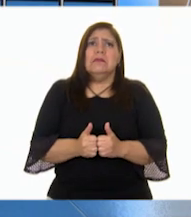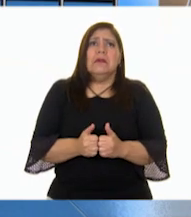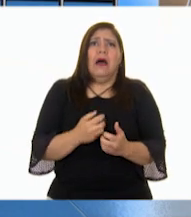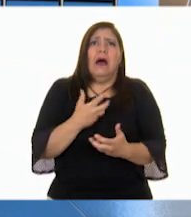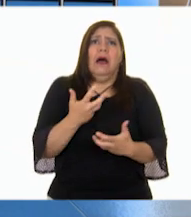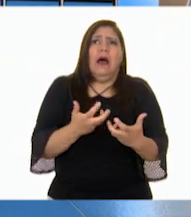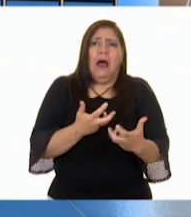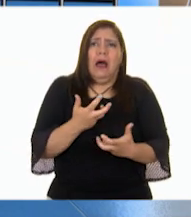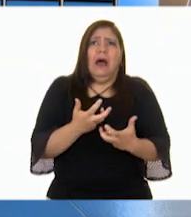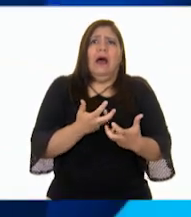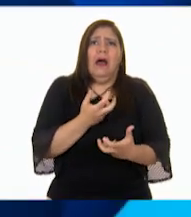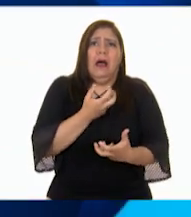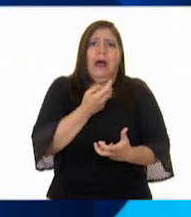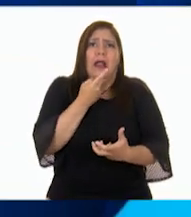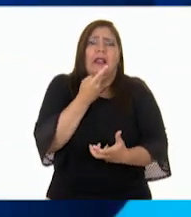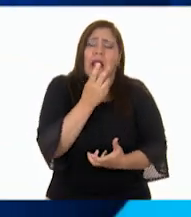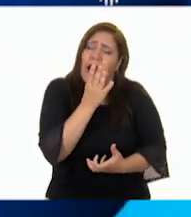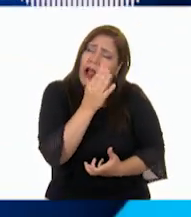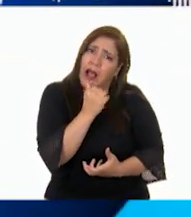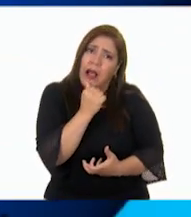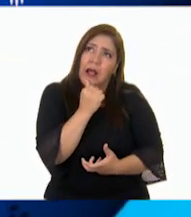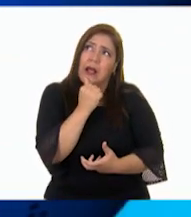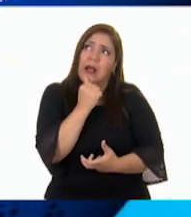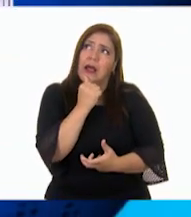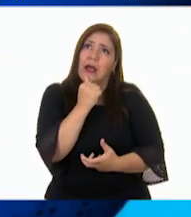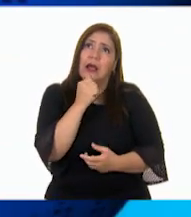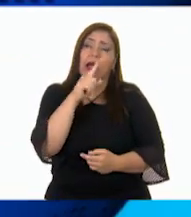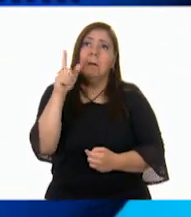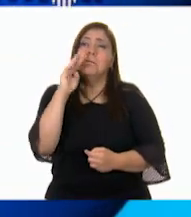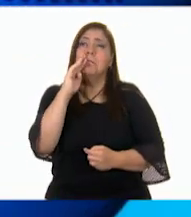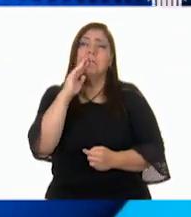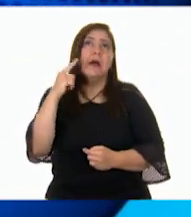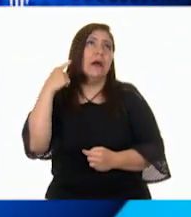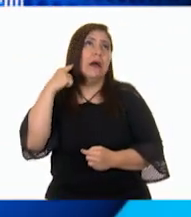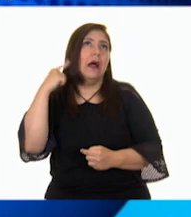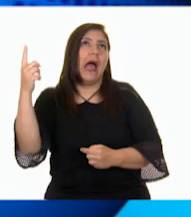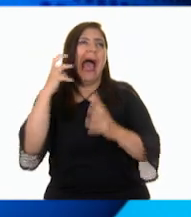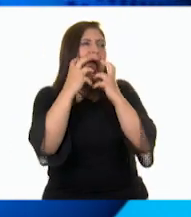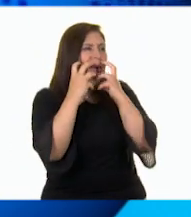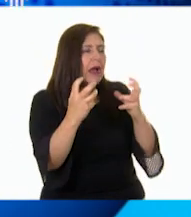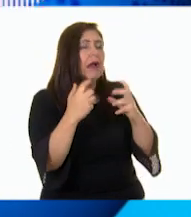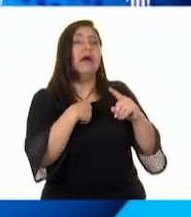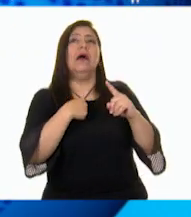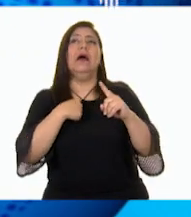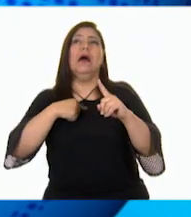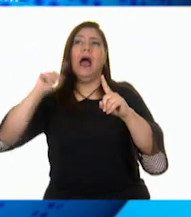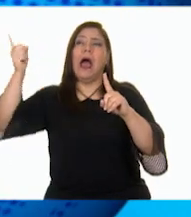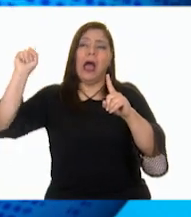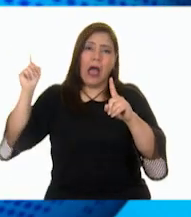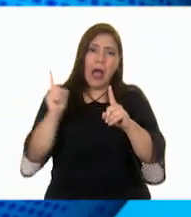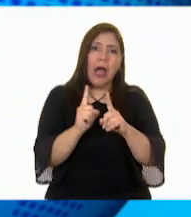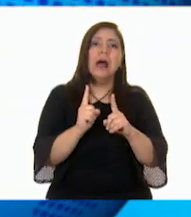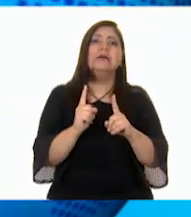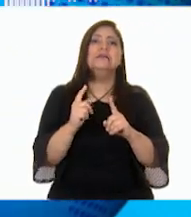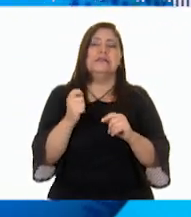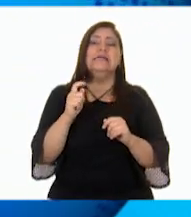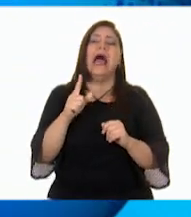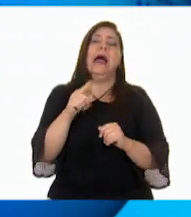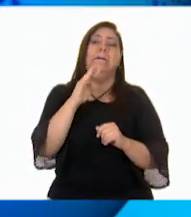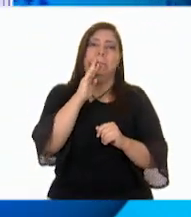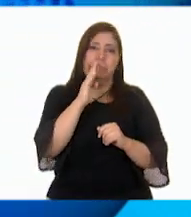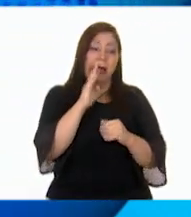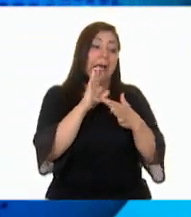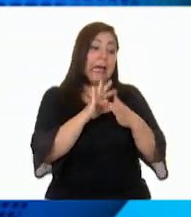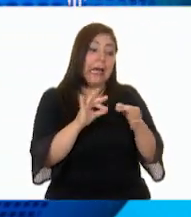podía decir ni una sola palabra. Escuché que mi mamá me gritaba y corría hacia mí. Mi mamá me explicó